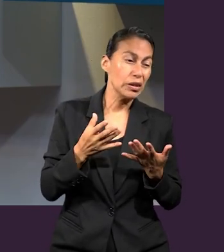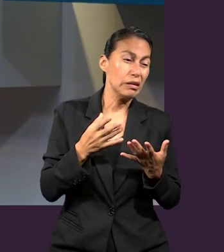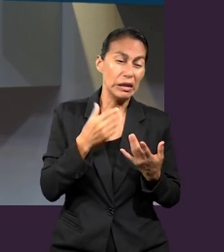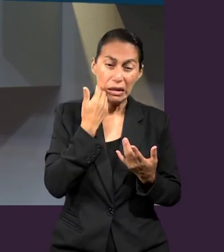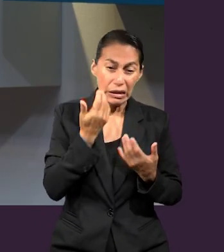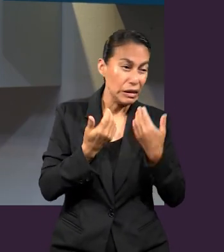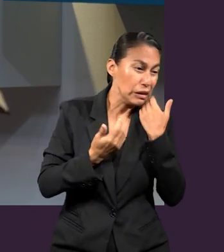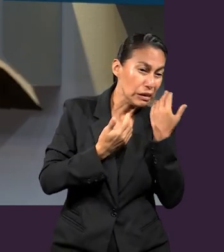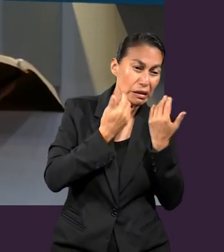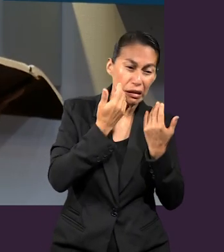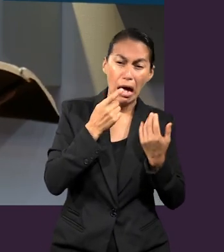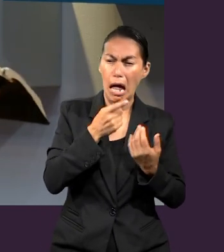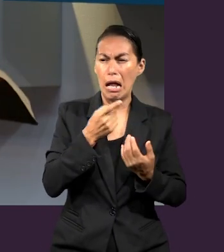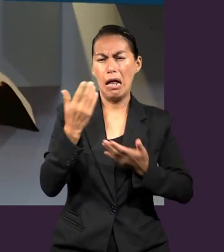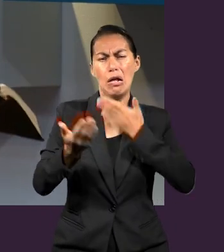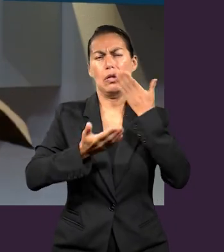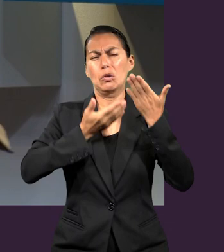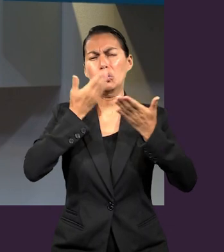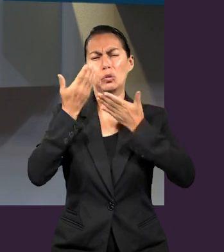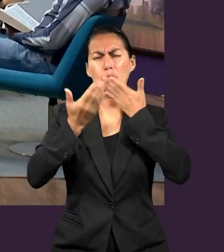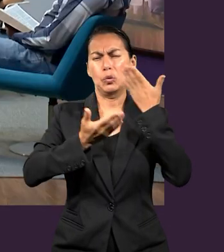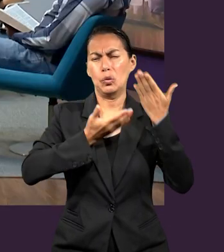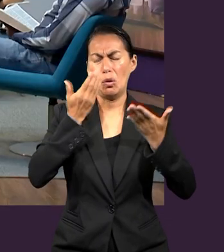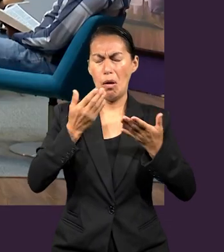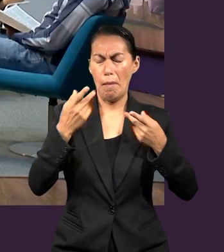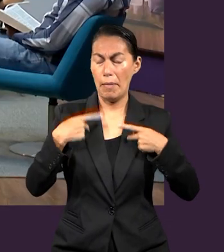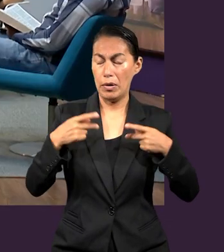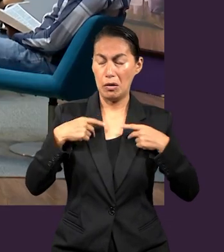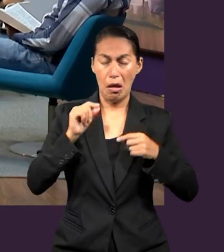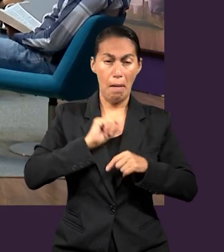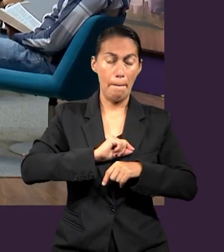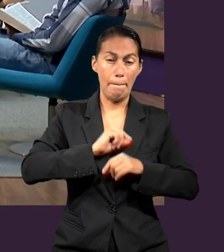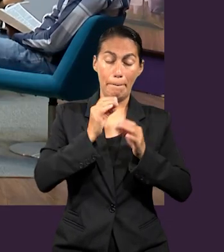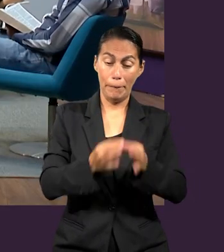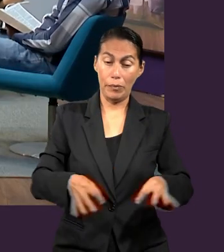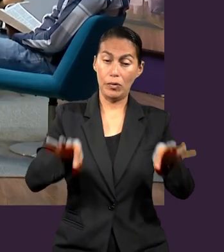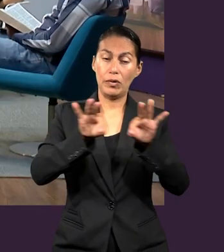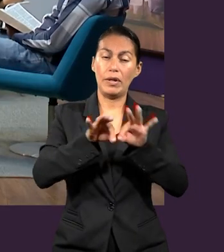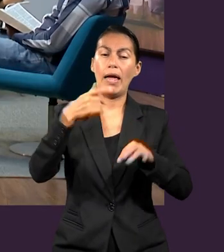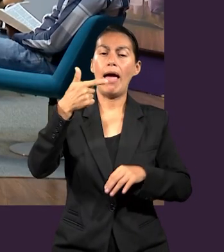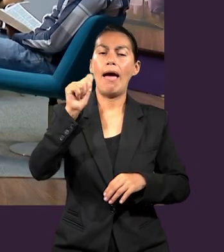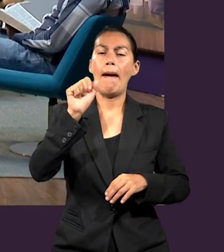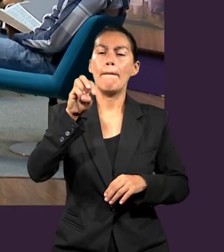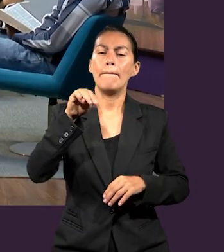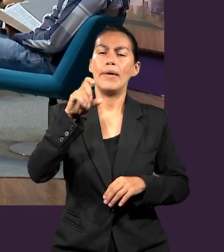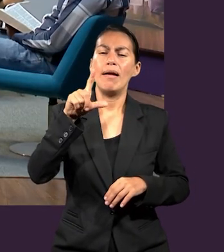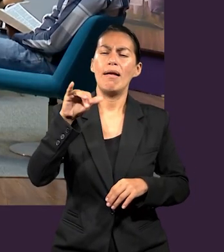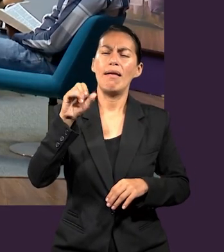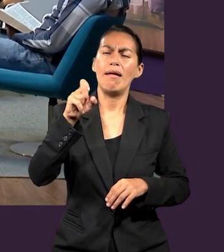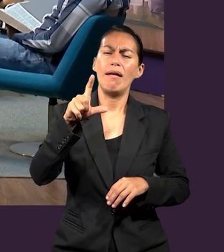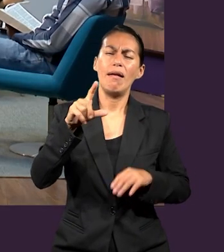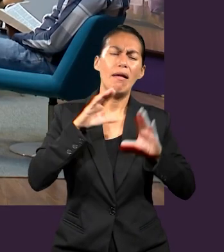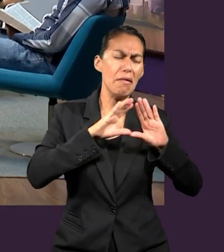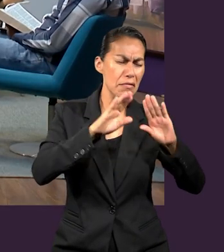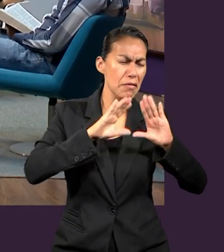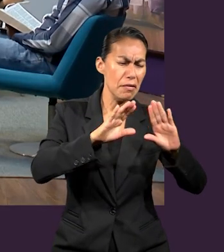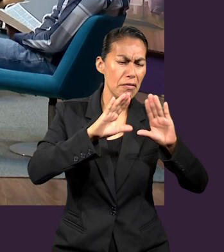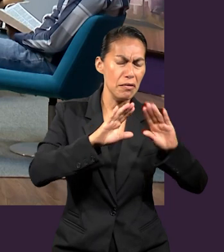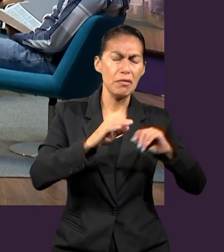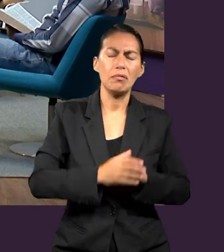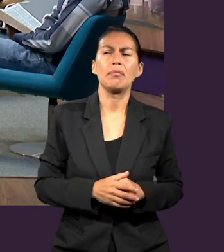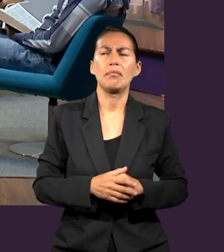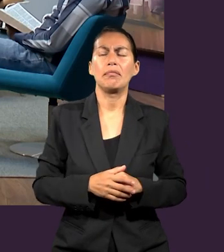una mente brillante, Gamaliel, pero él también tenía un celo por la Escritura o lo que ellos